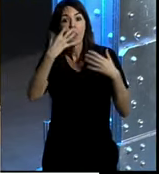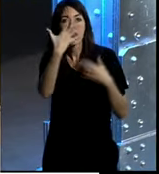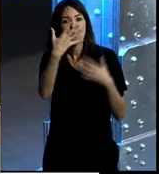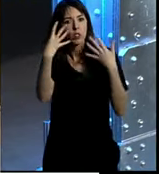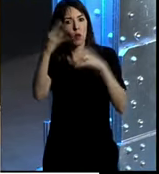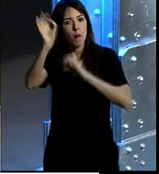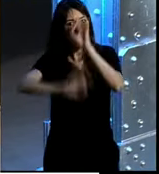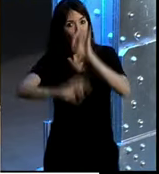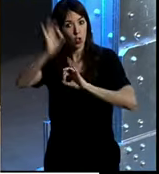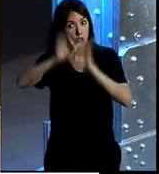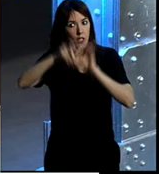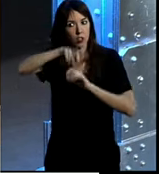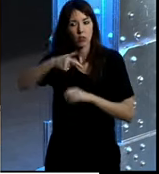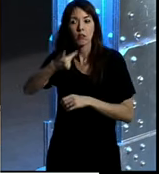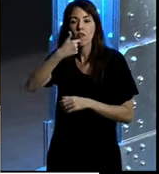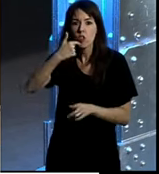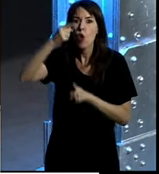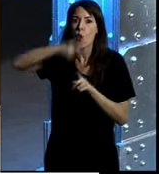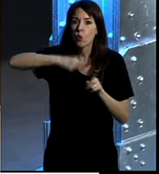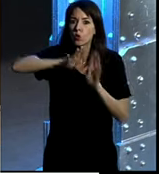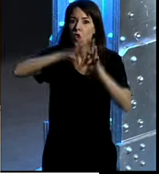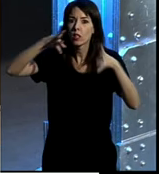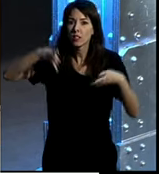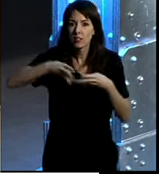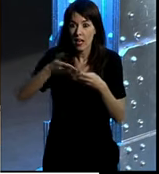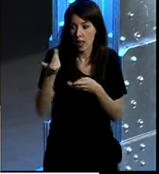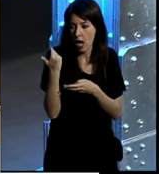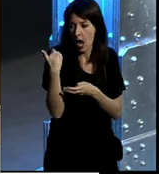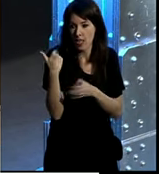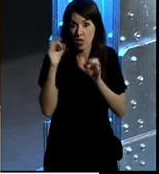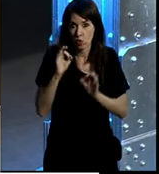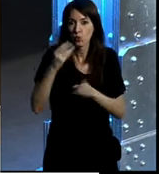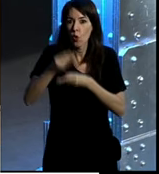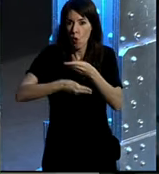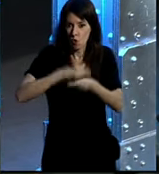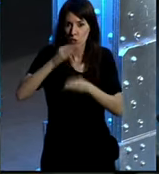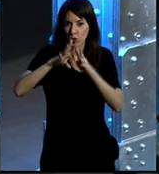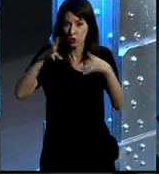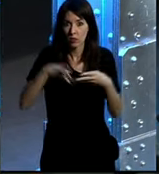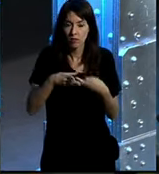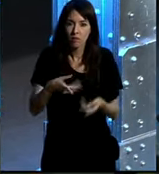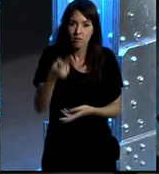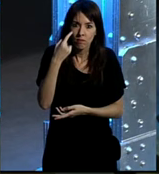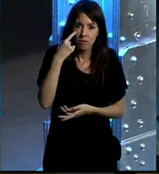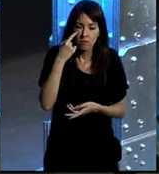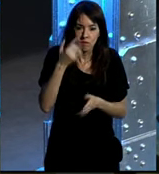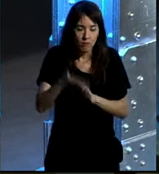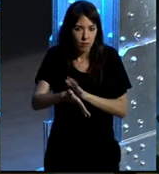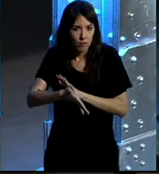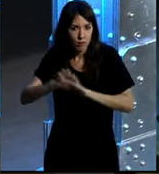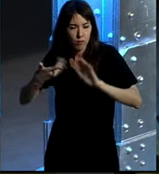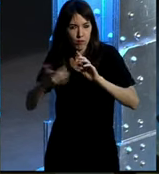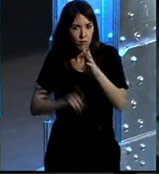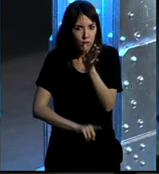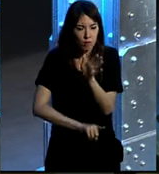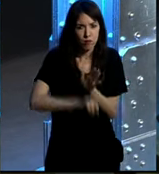población aquellos que dicen haber utilizado Internet el día anterior. Yo creo que esto nos hace ver la rapidísima evolución